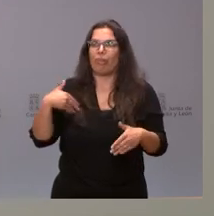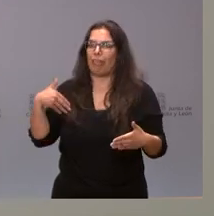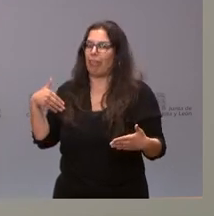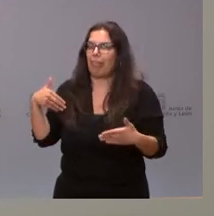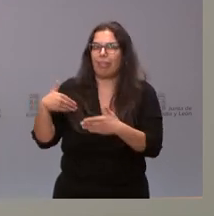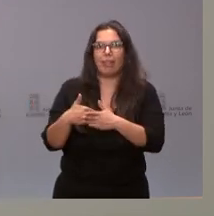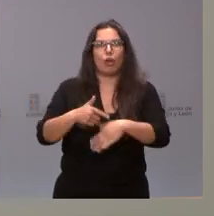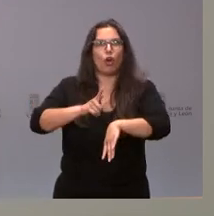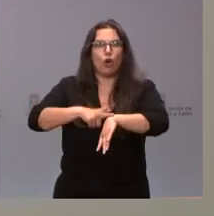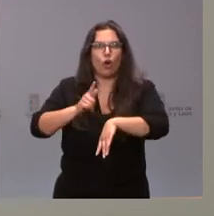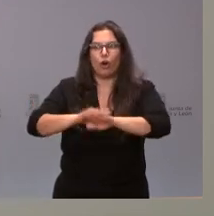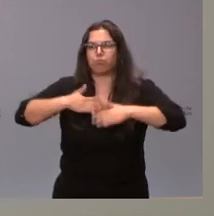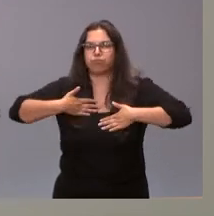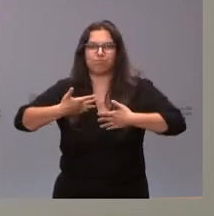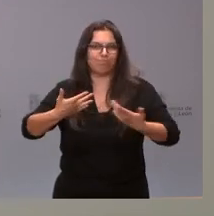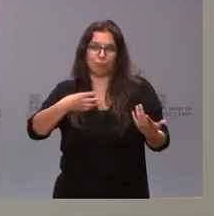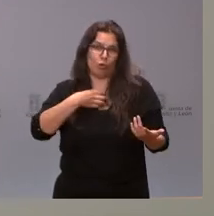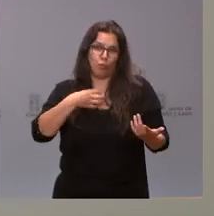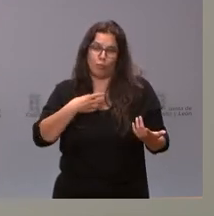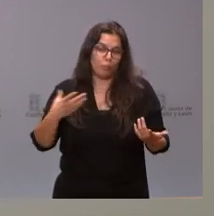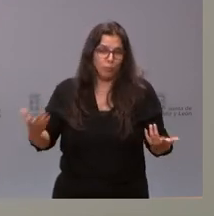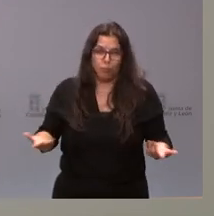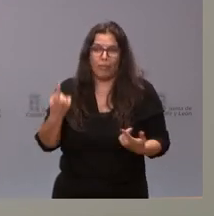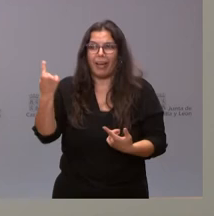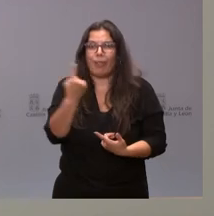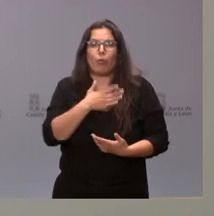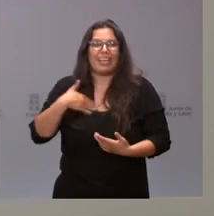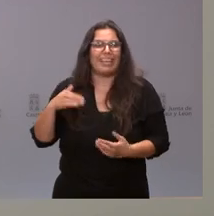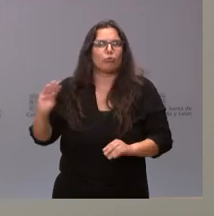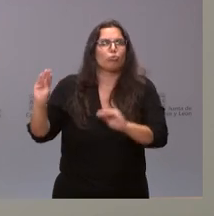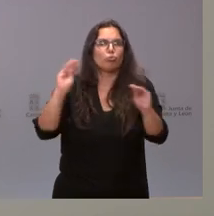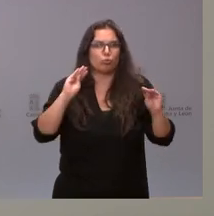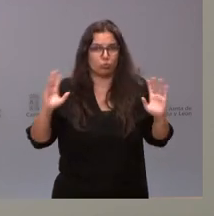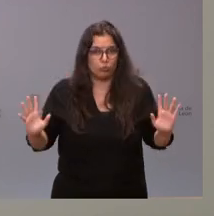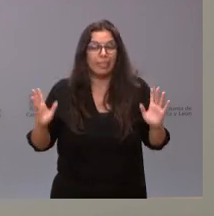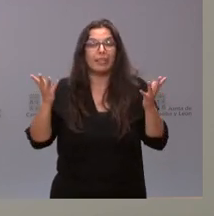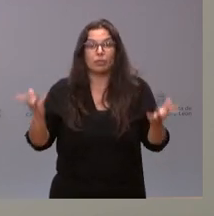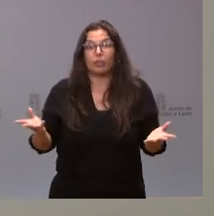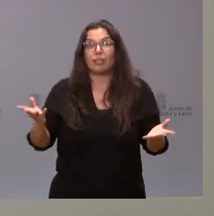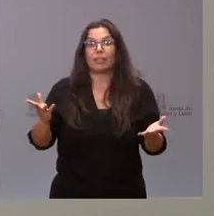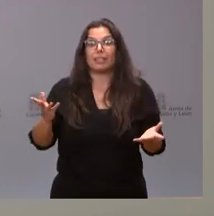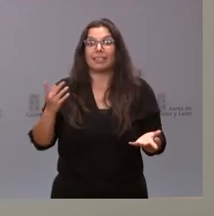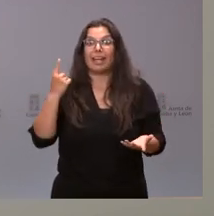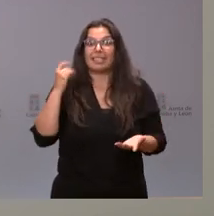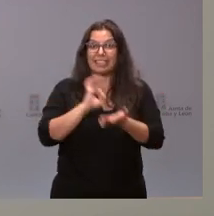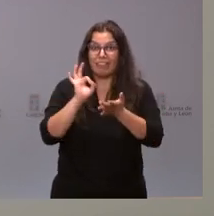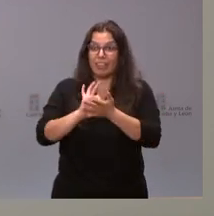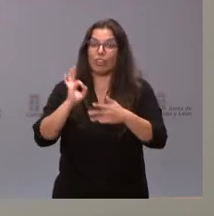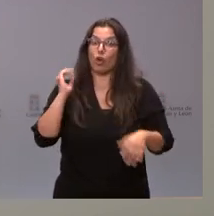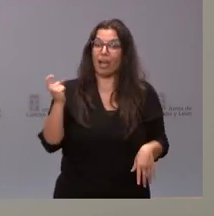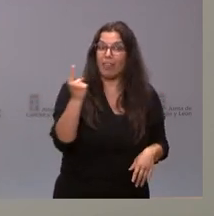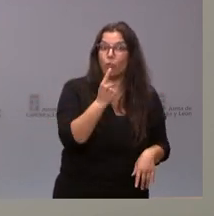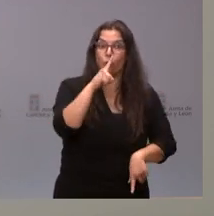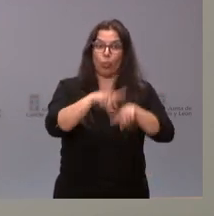hora improvisada en que cada ciudadano pudiera querer serlo. Y, por tanto, yo creo que para cada uno de estos servicios públicos y en función de la